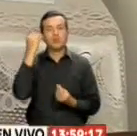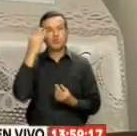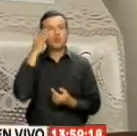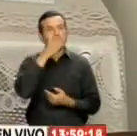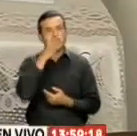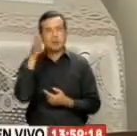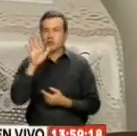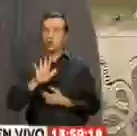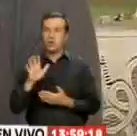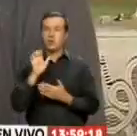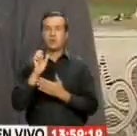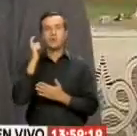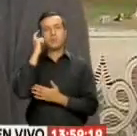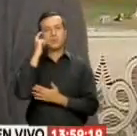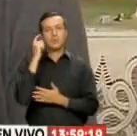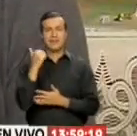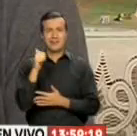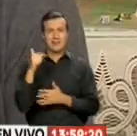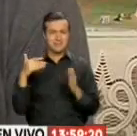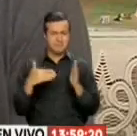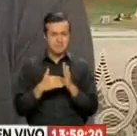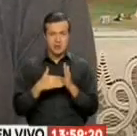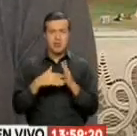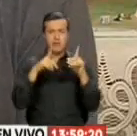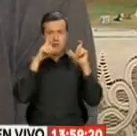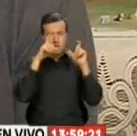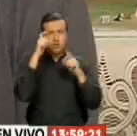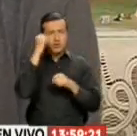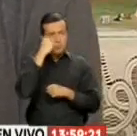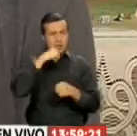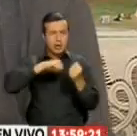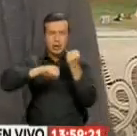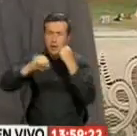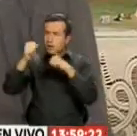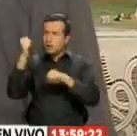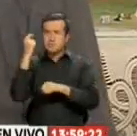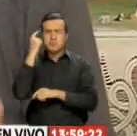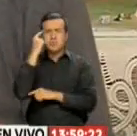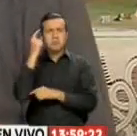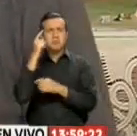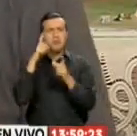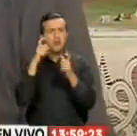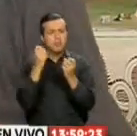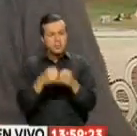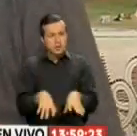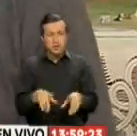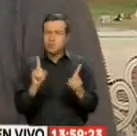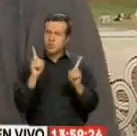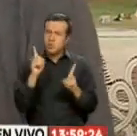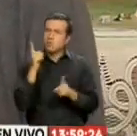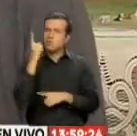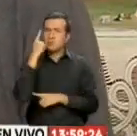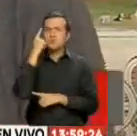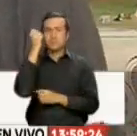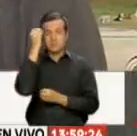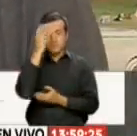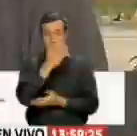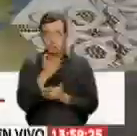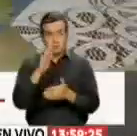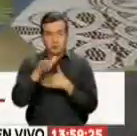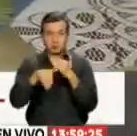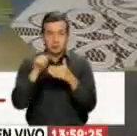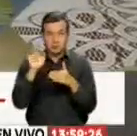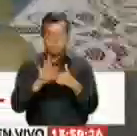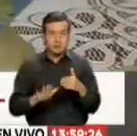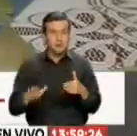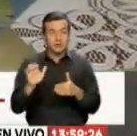viajes Por el país Tomé más de 10 mil fotos En estos viajes Y quería yo Que eso no se perdiera Y quería transmitir Y comunicar Y dar a conocer A todos los